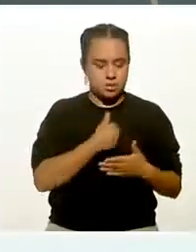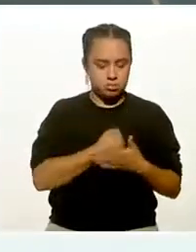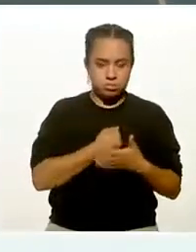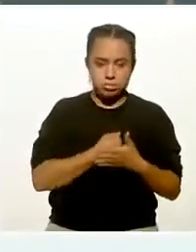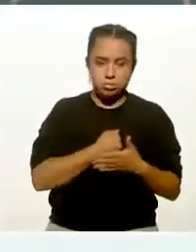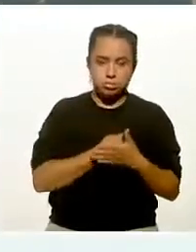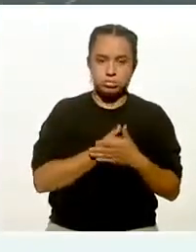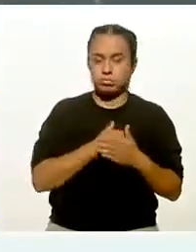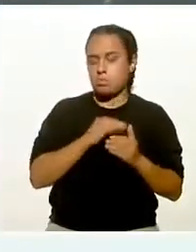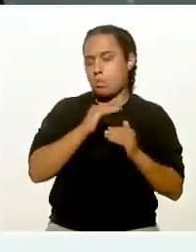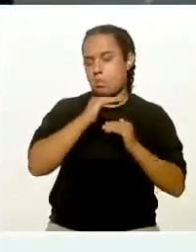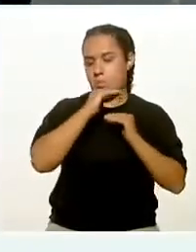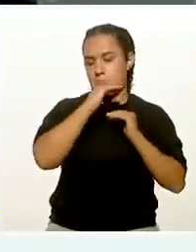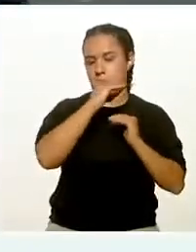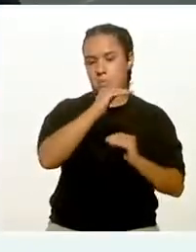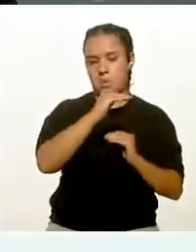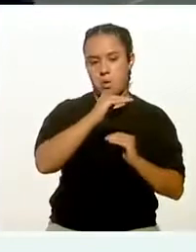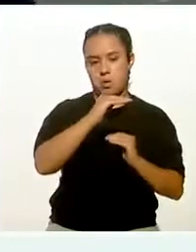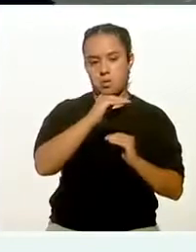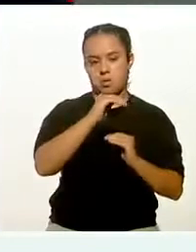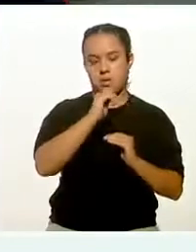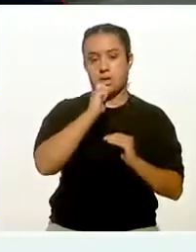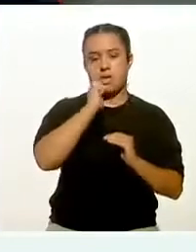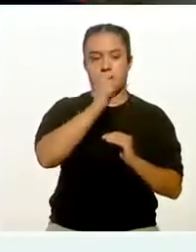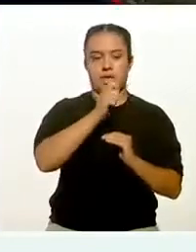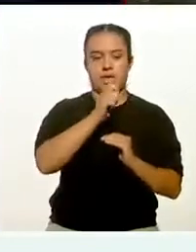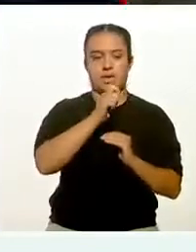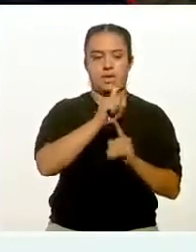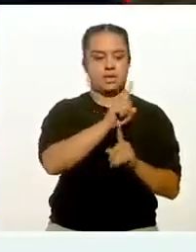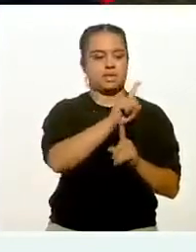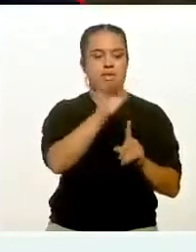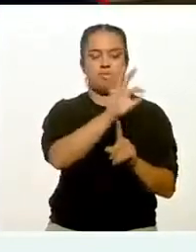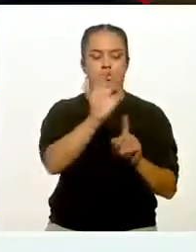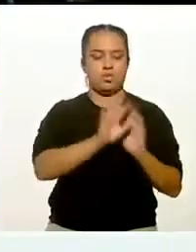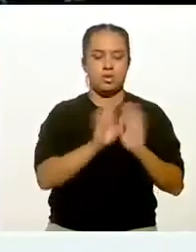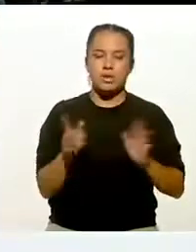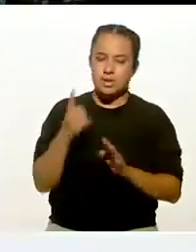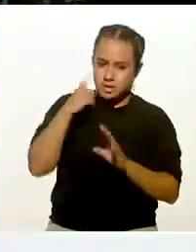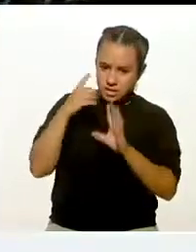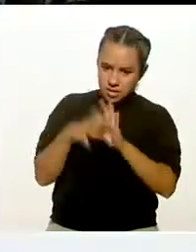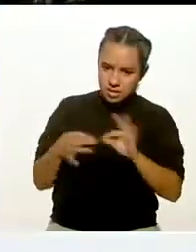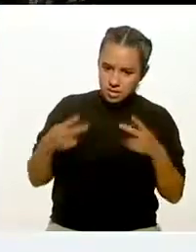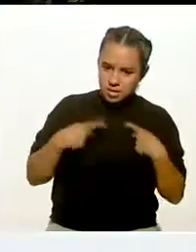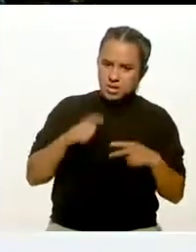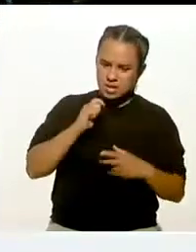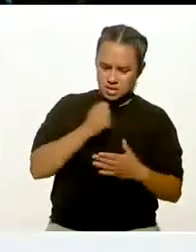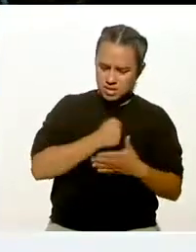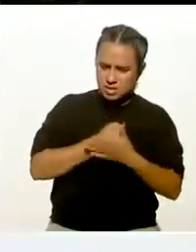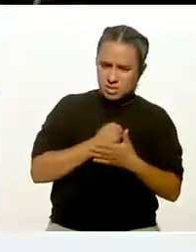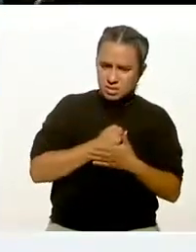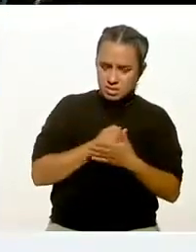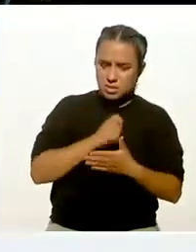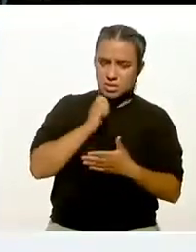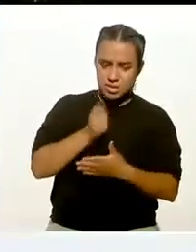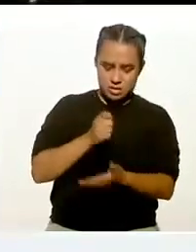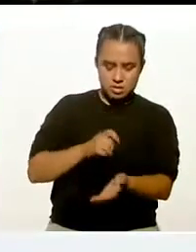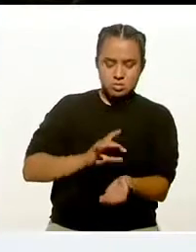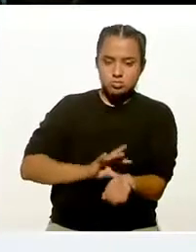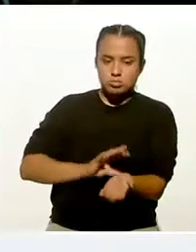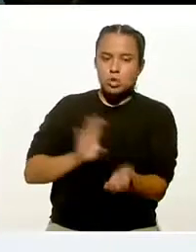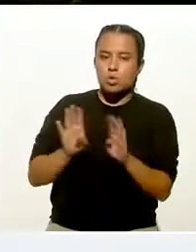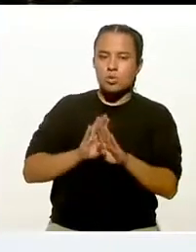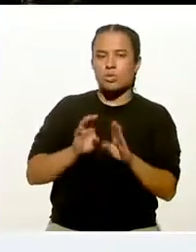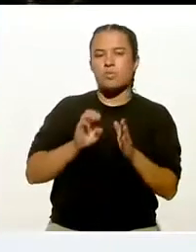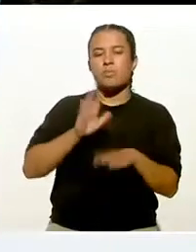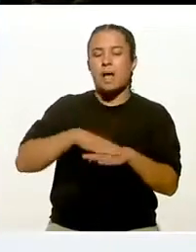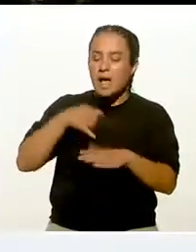máxima, que es hasta donde llega ese 100%. Déjame explicarle a la gente, la frecuencia cardíaca es el pulso. Y gasto cardíaco, para no meternos